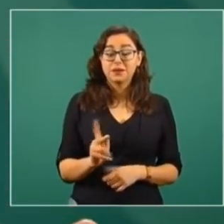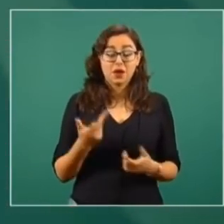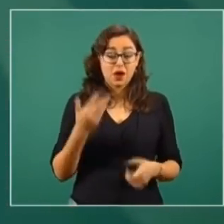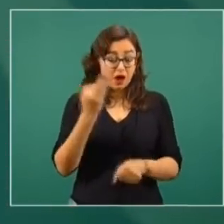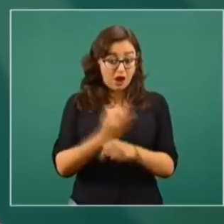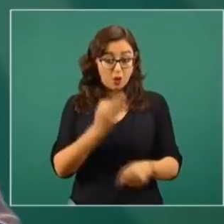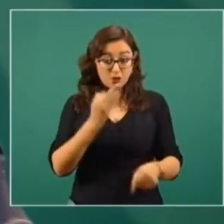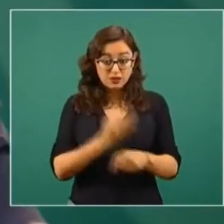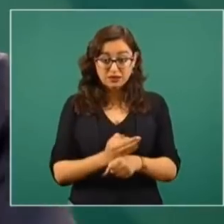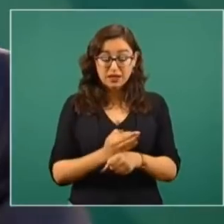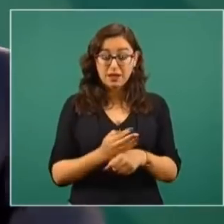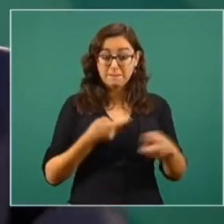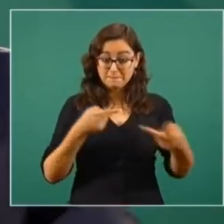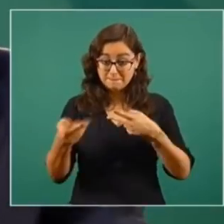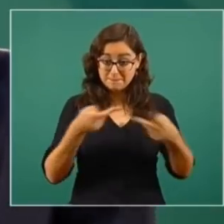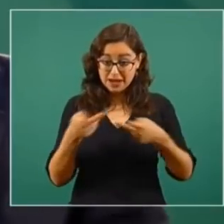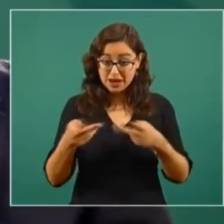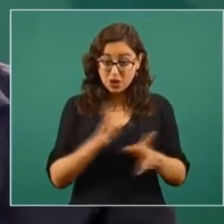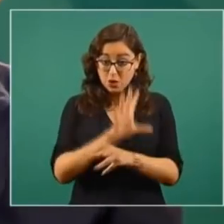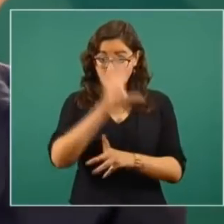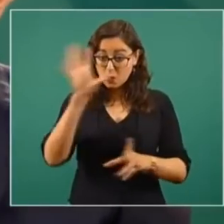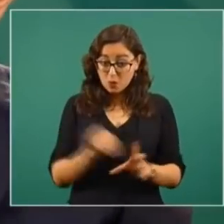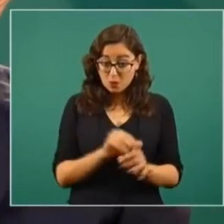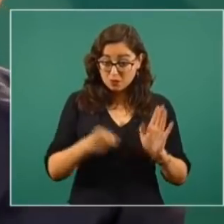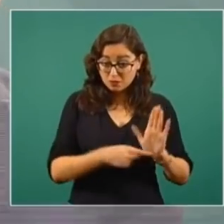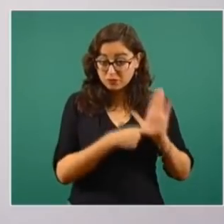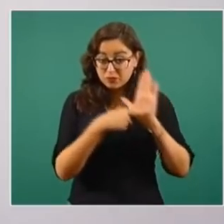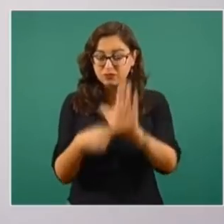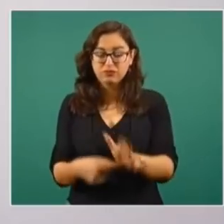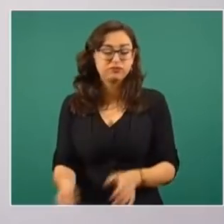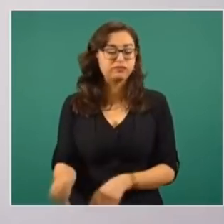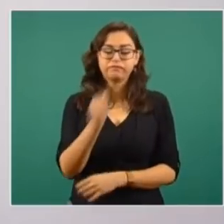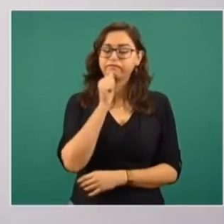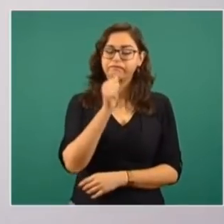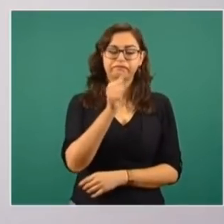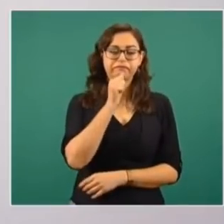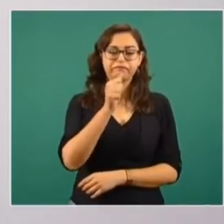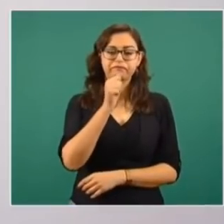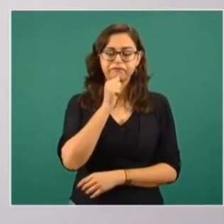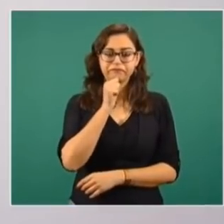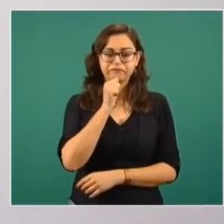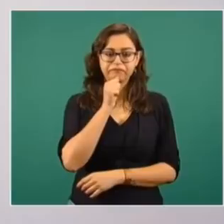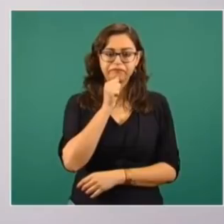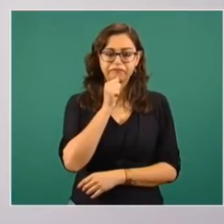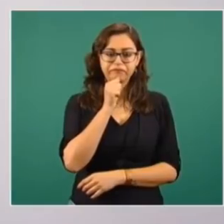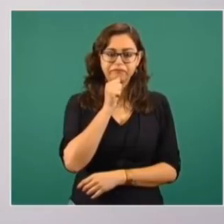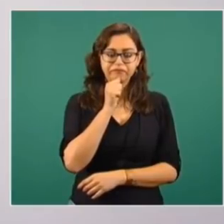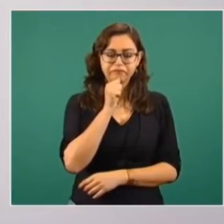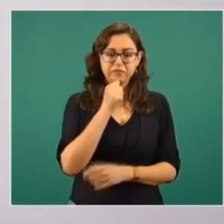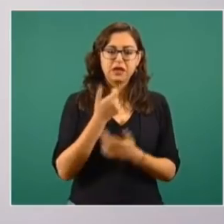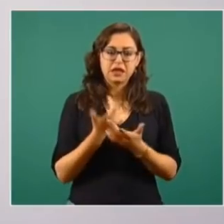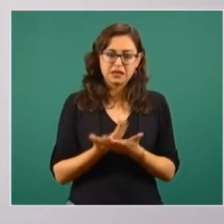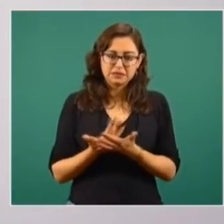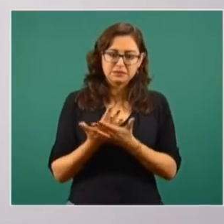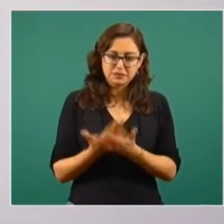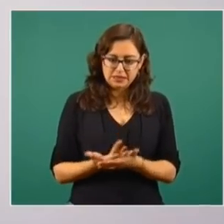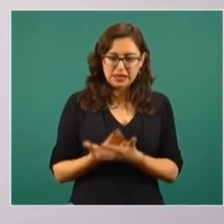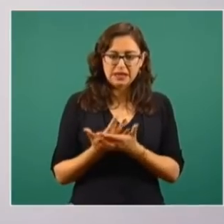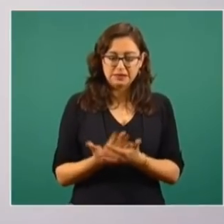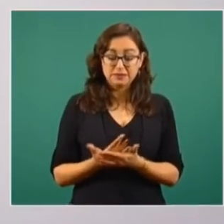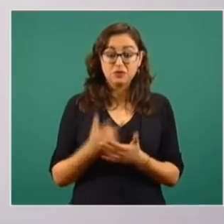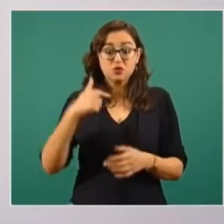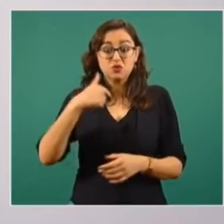explicarlo completo porque si no nos van a estar